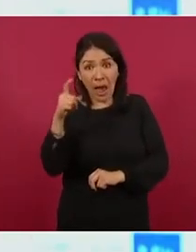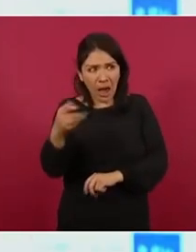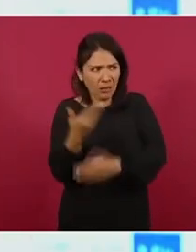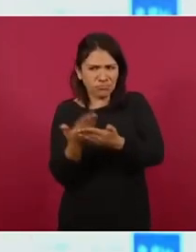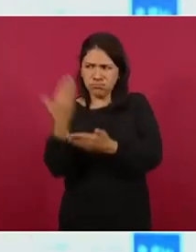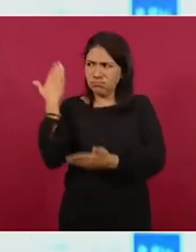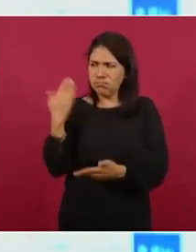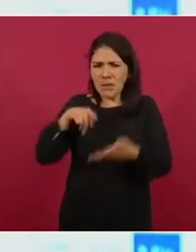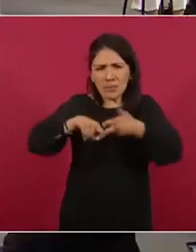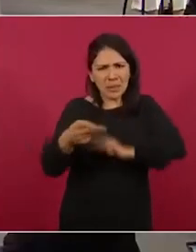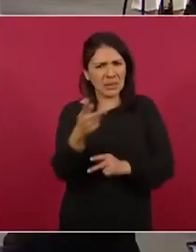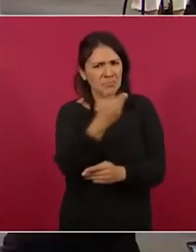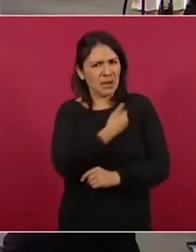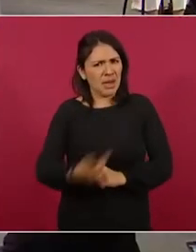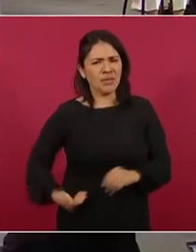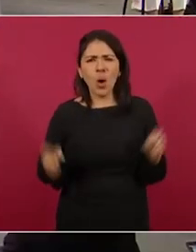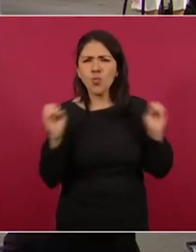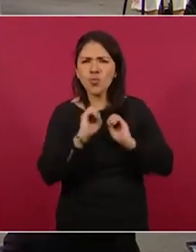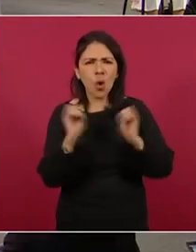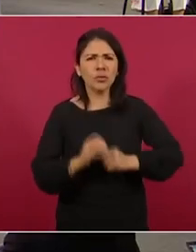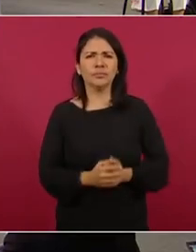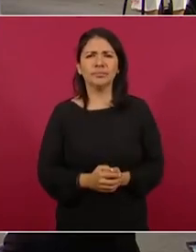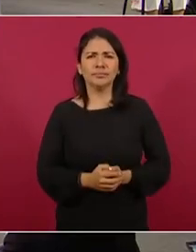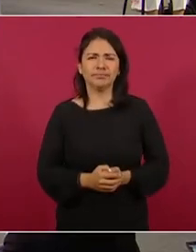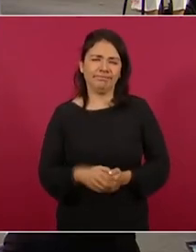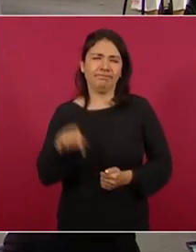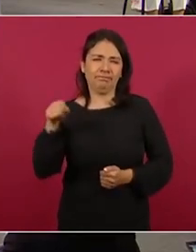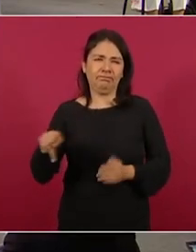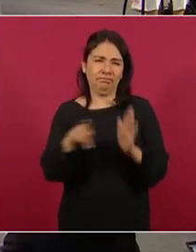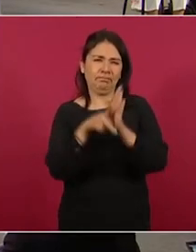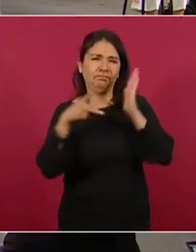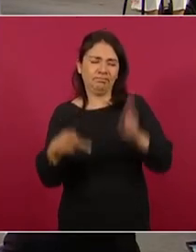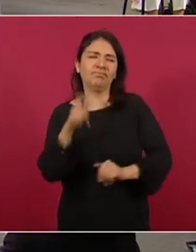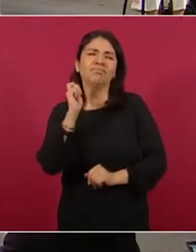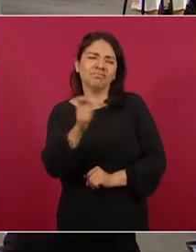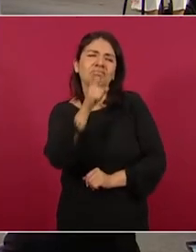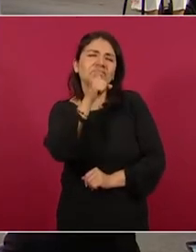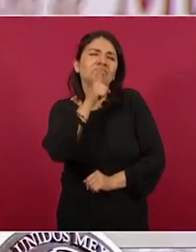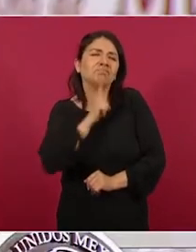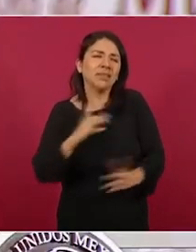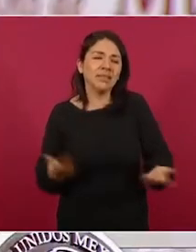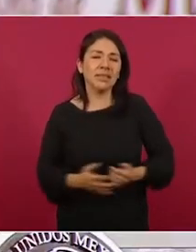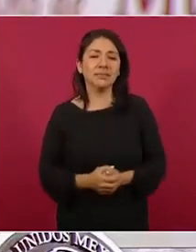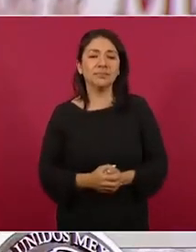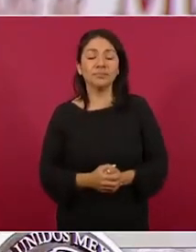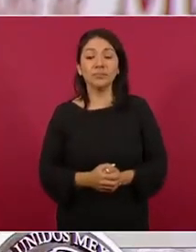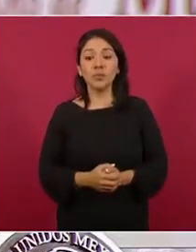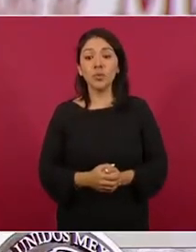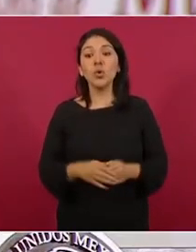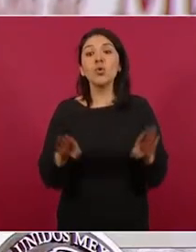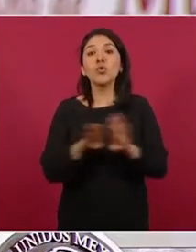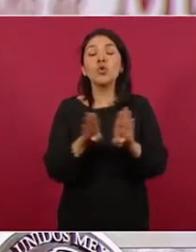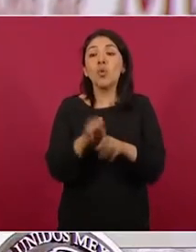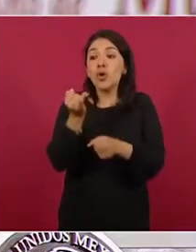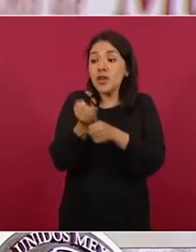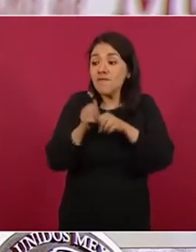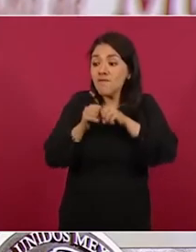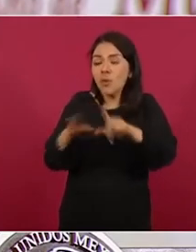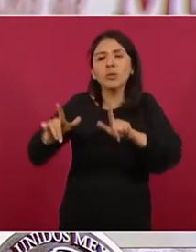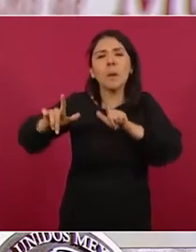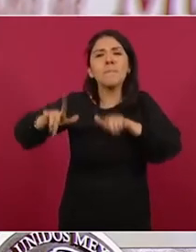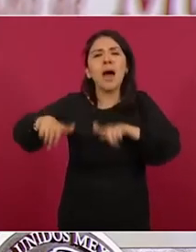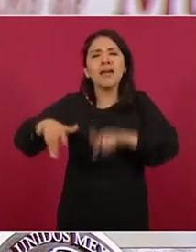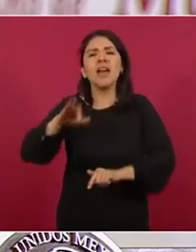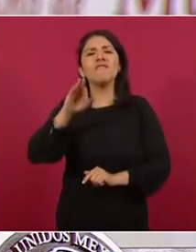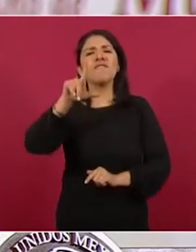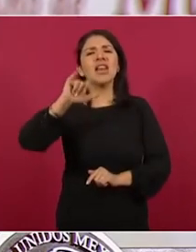gestión. El sitio MX publica falsedades tomando información de la página